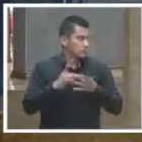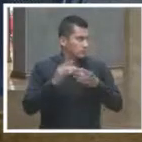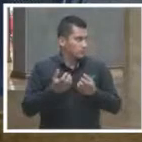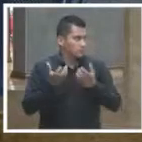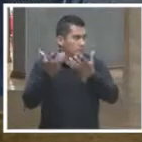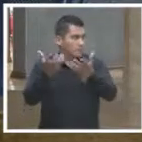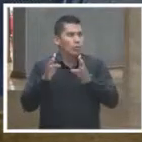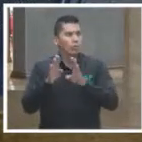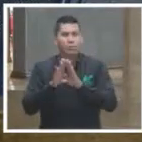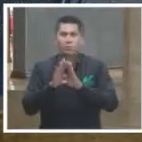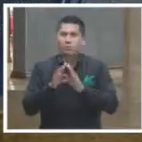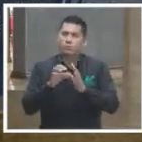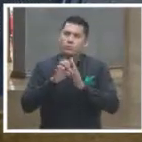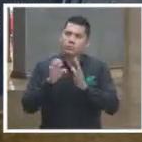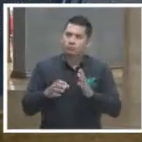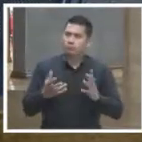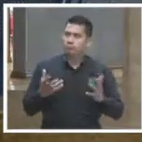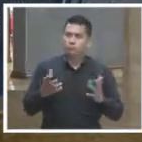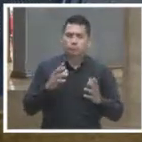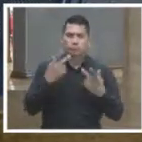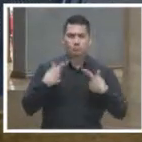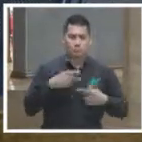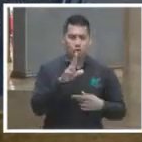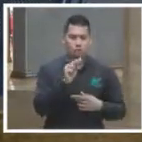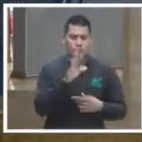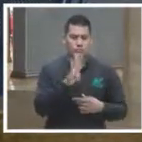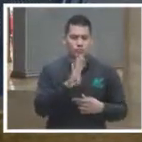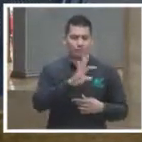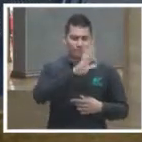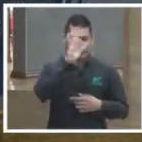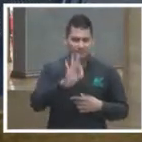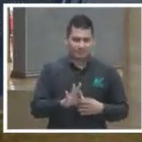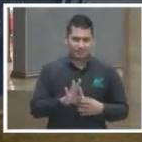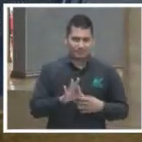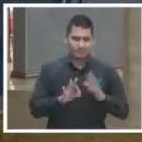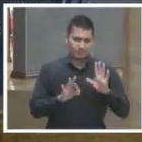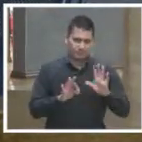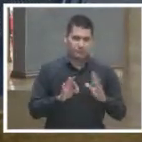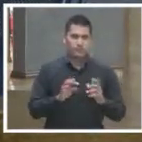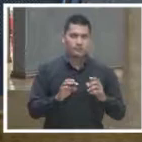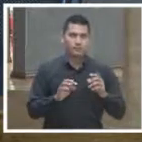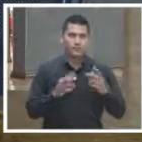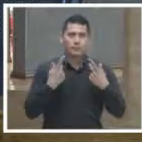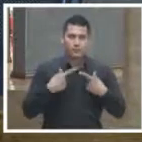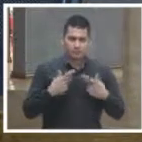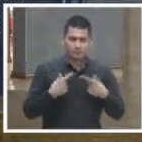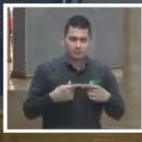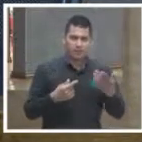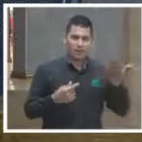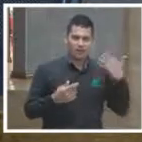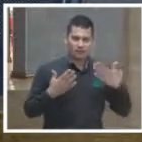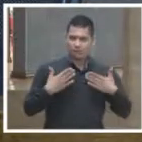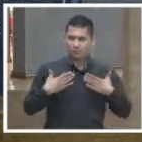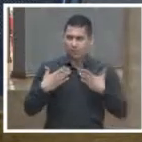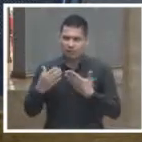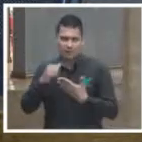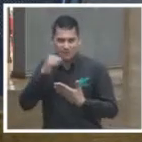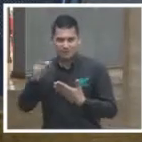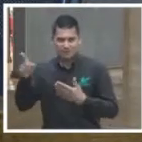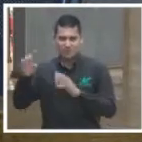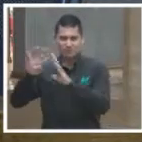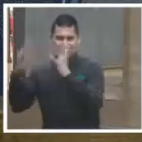un 84%, más inclusive que los que habían perdido confianza en la Suprema Corte,